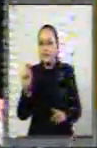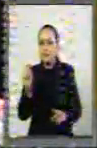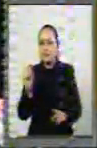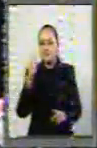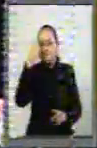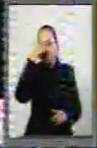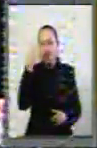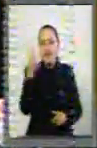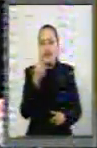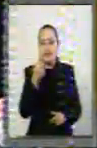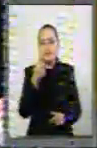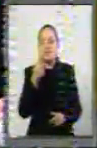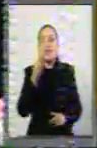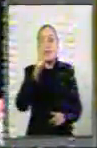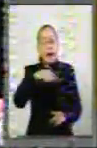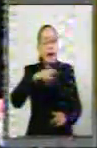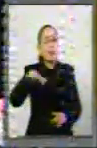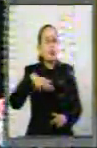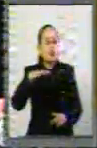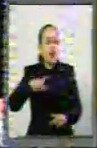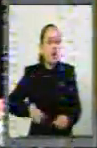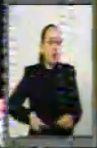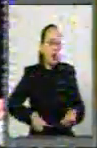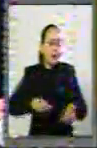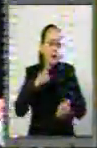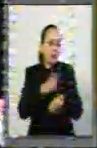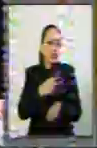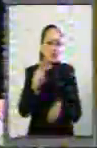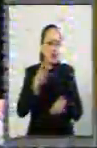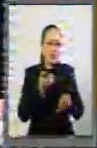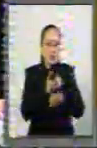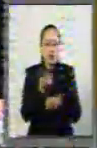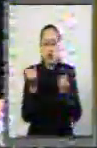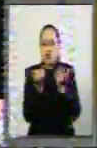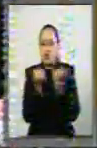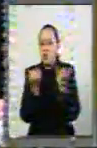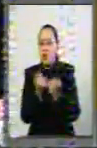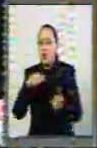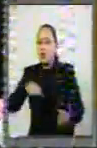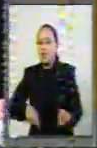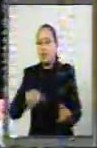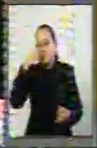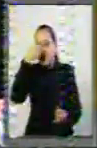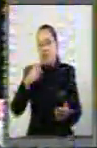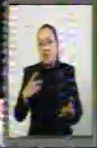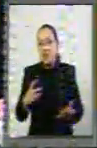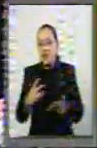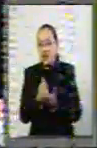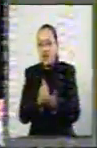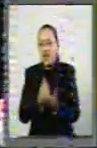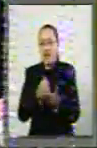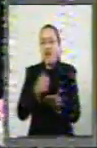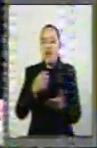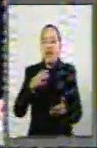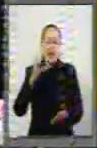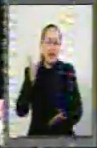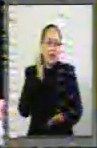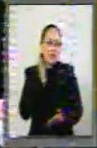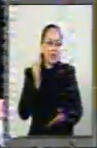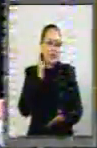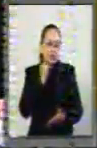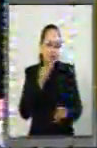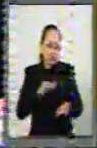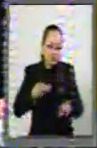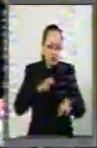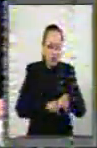la gubernatura de su Estado. Así como dio la batalla para ganar en el Senado su escaño